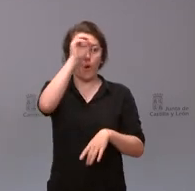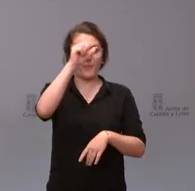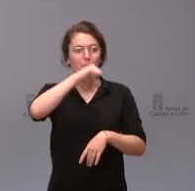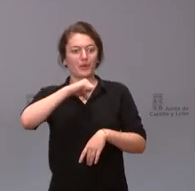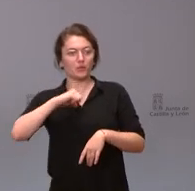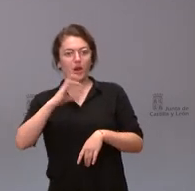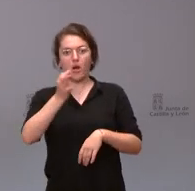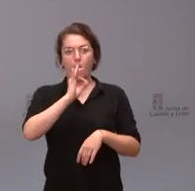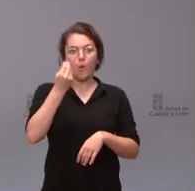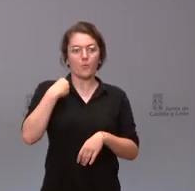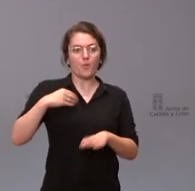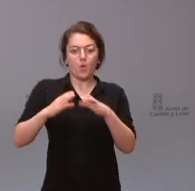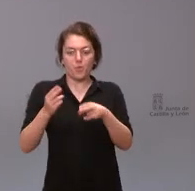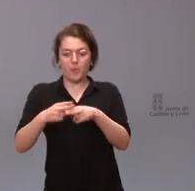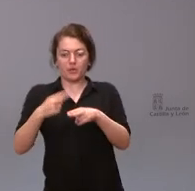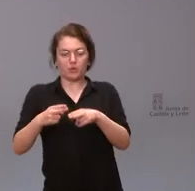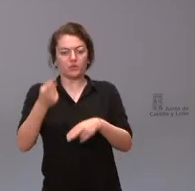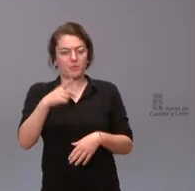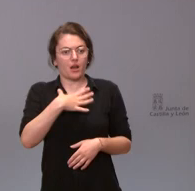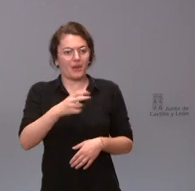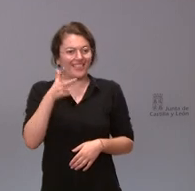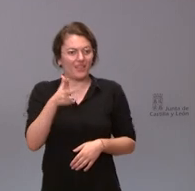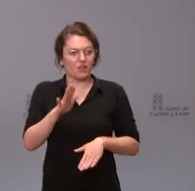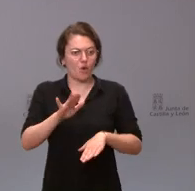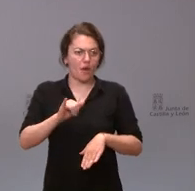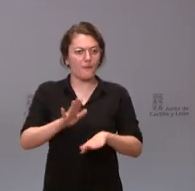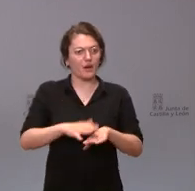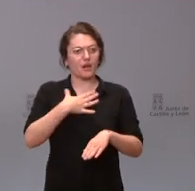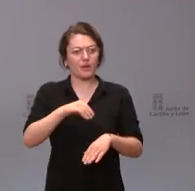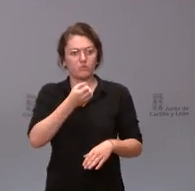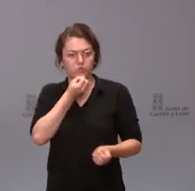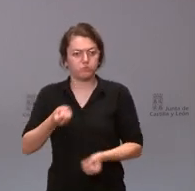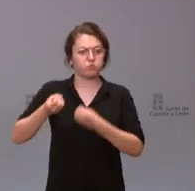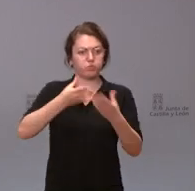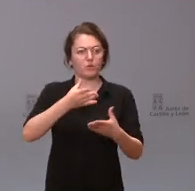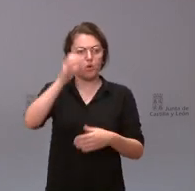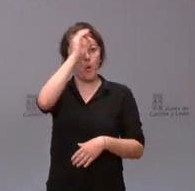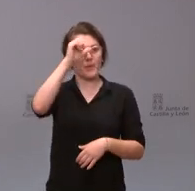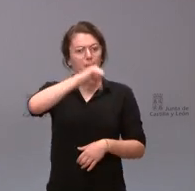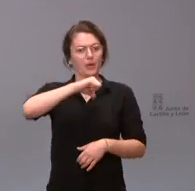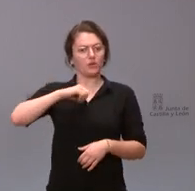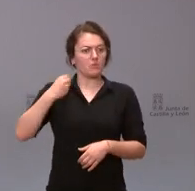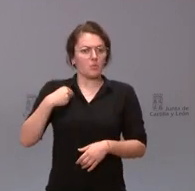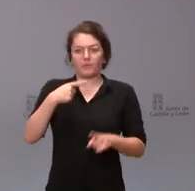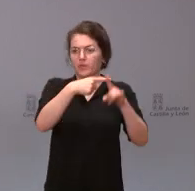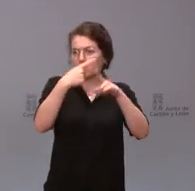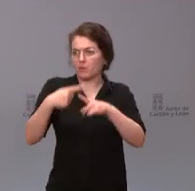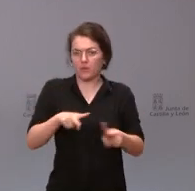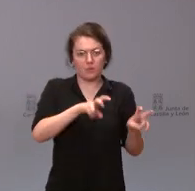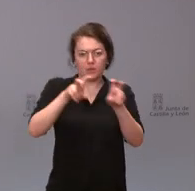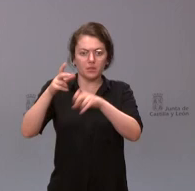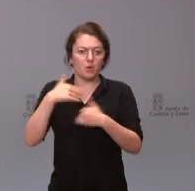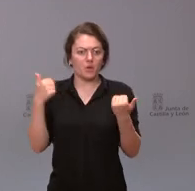no solo del partido político sino su opinión personal sobre cada una de las cuestiones que él desee y ustedes como medios de comunicación